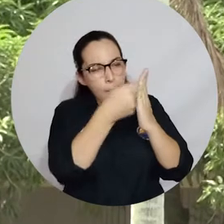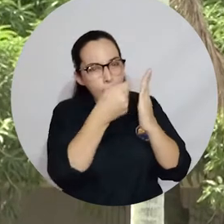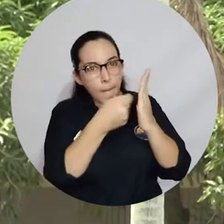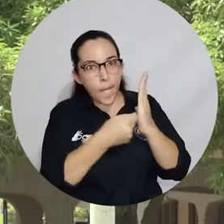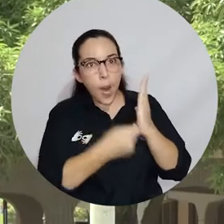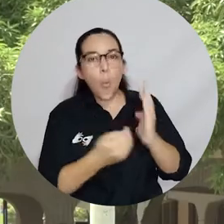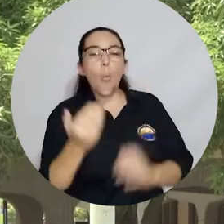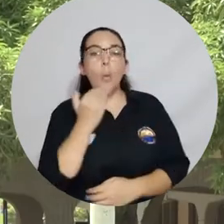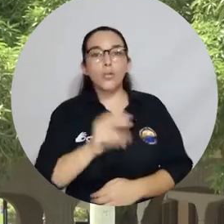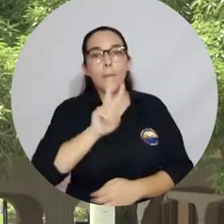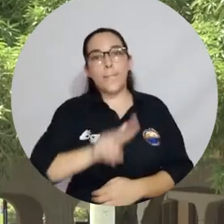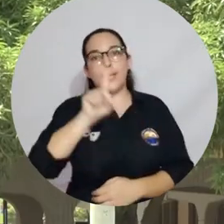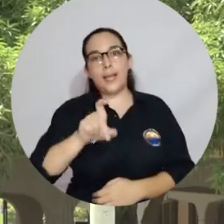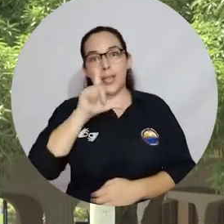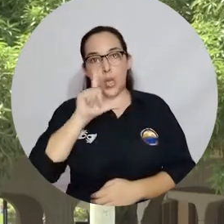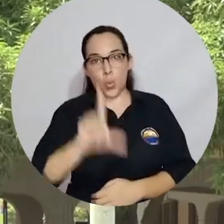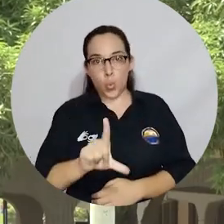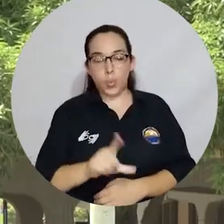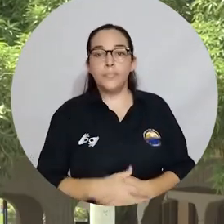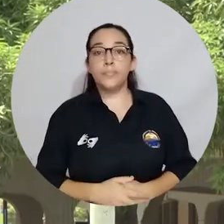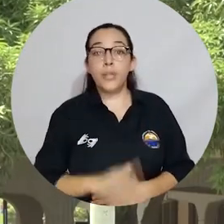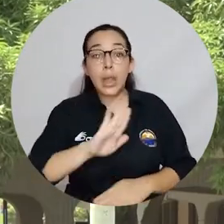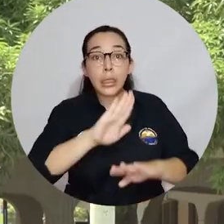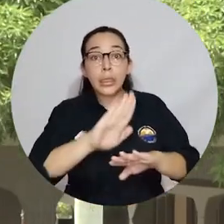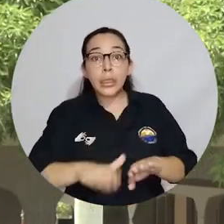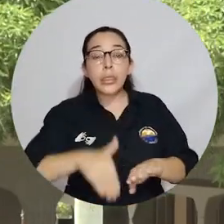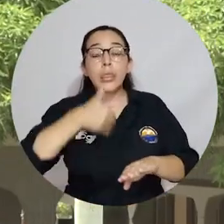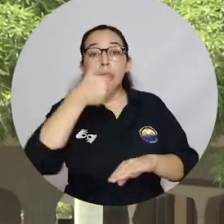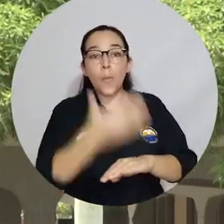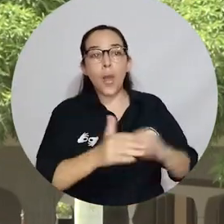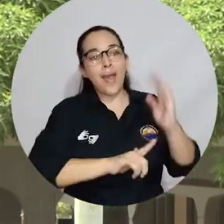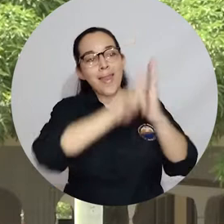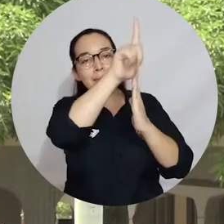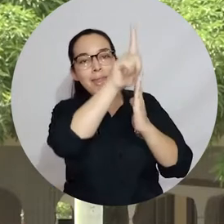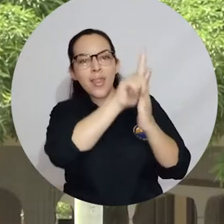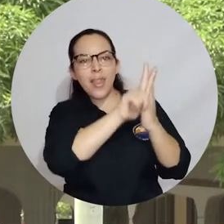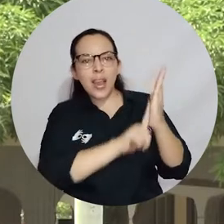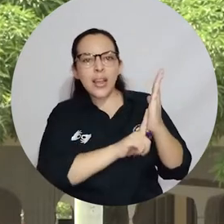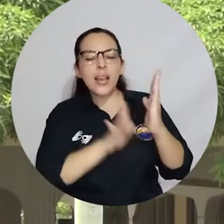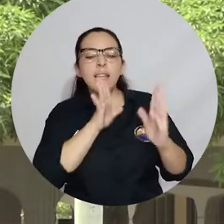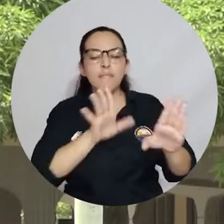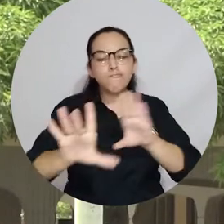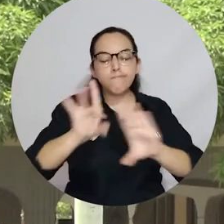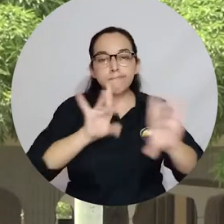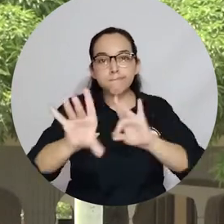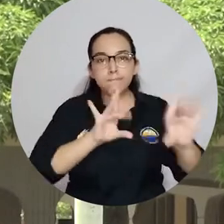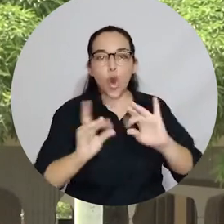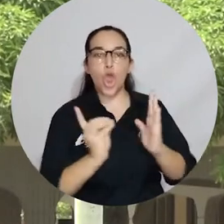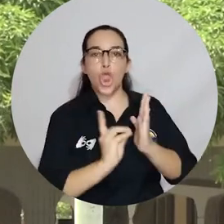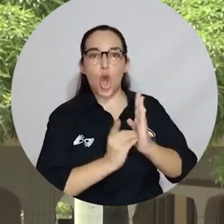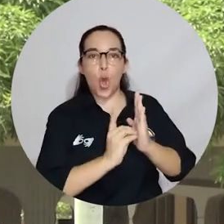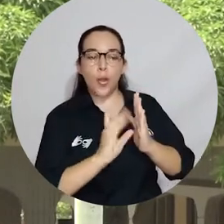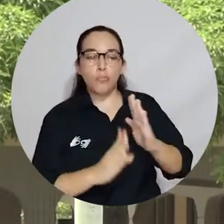26 de junio. Posterior a esto, se publicará la lista de seleccionados a entrega de documentos, lo cual será